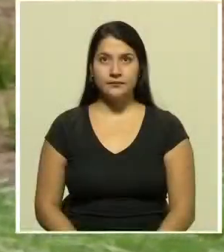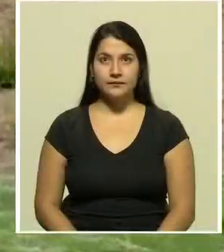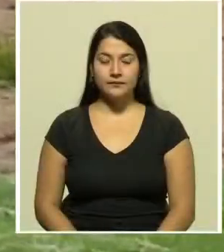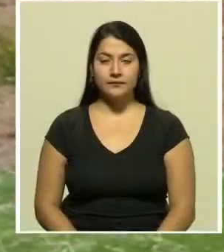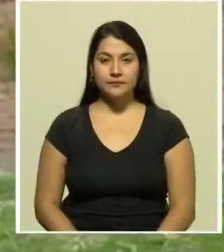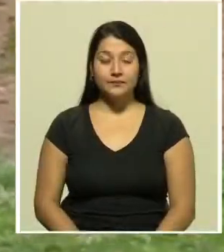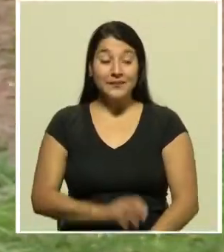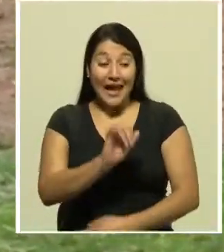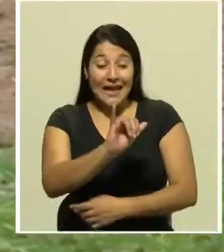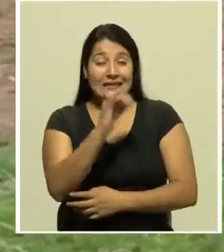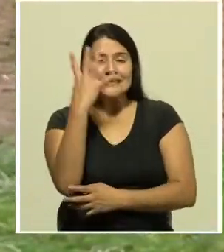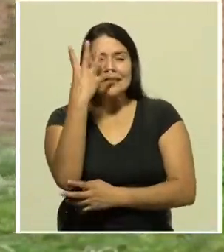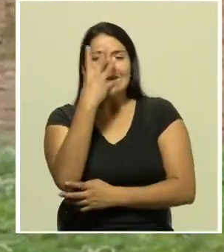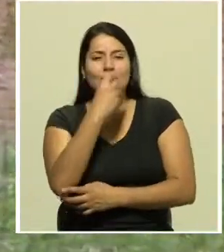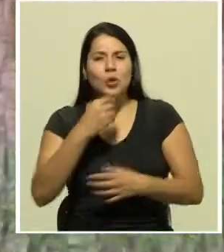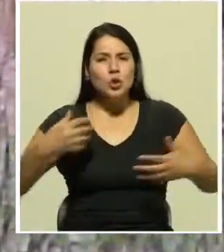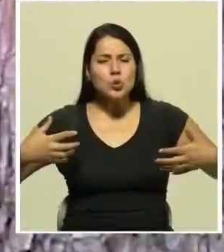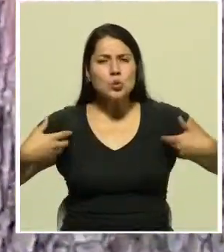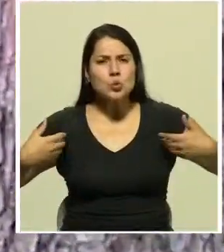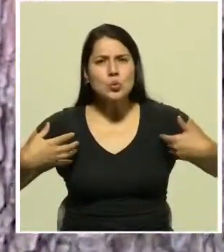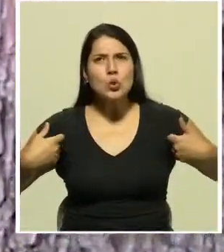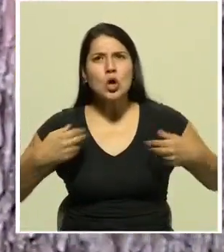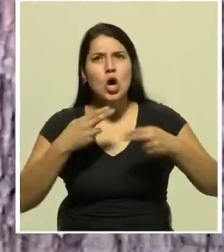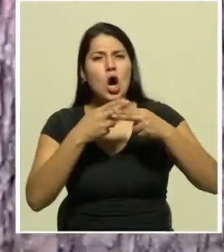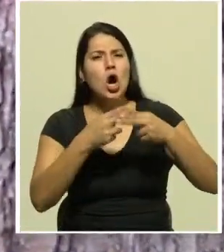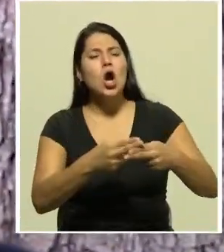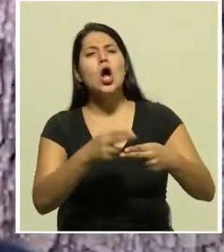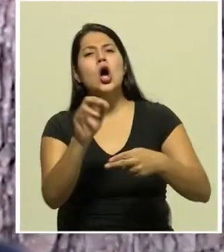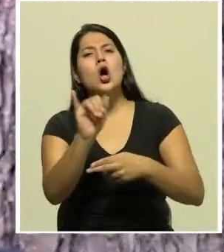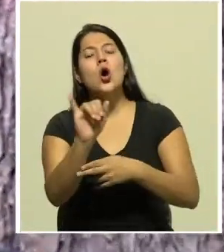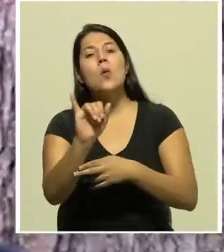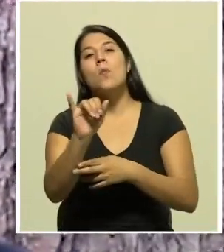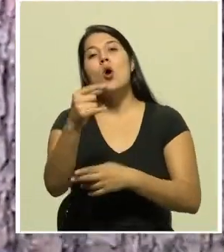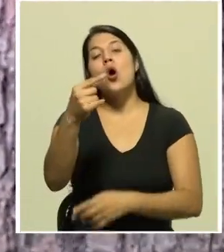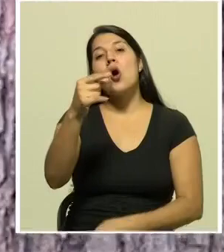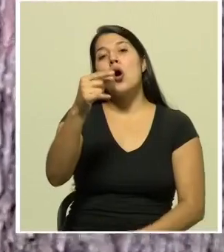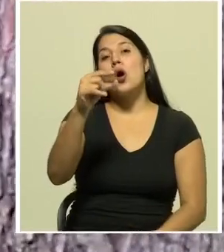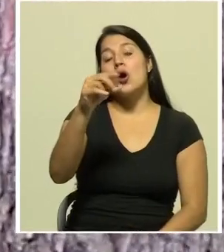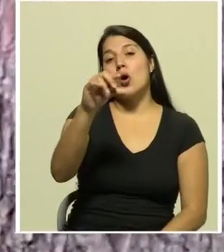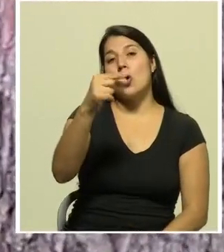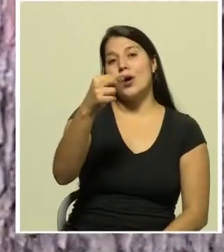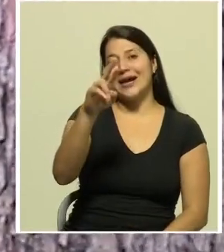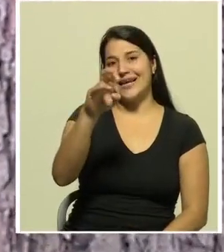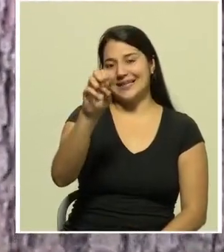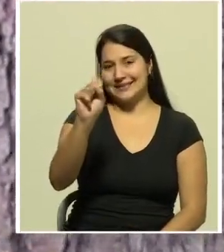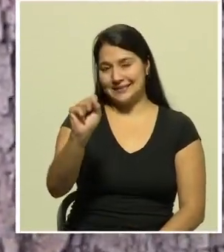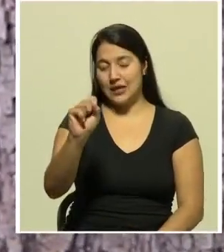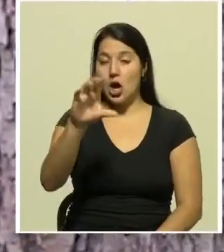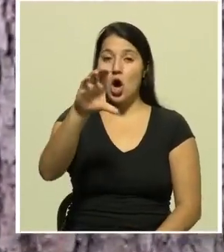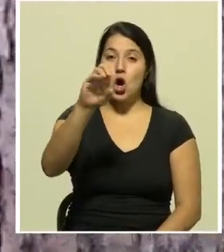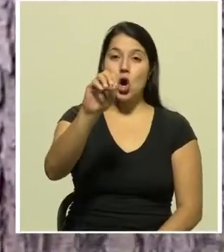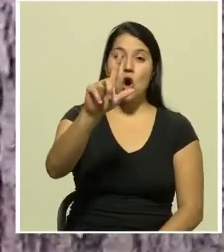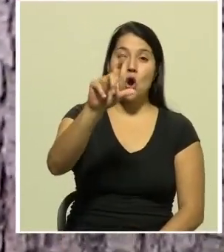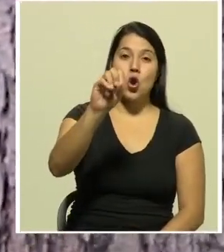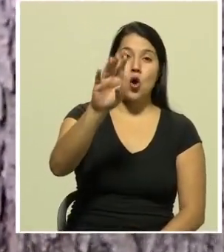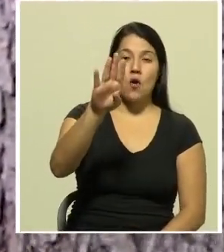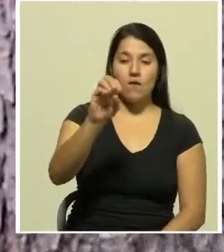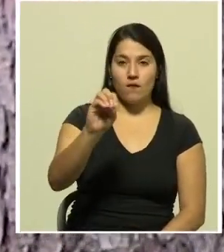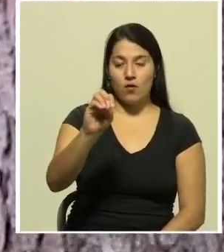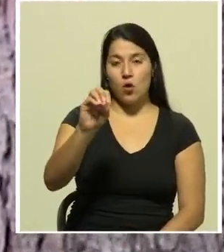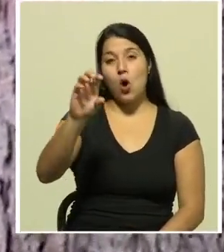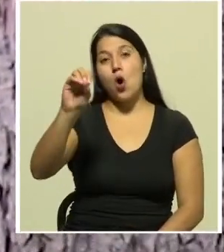este hermoso primate se conoce como el gresa abicinio o colobo oriental negro y blanco